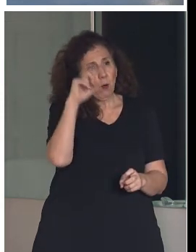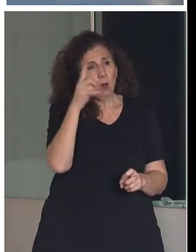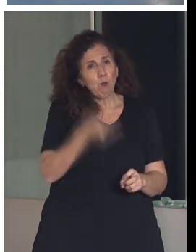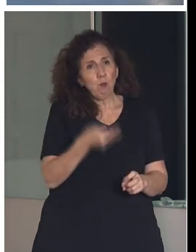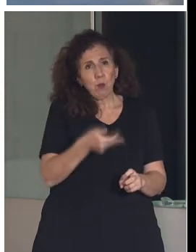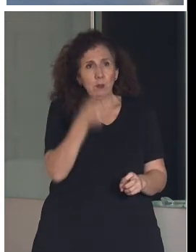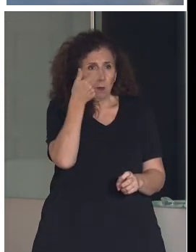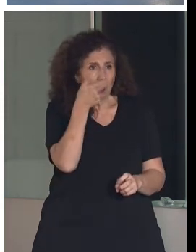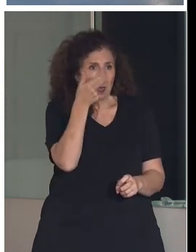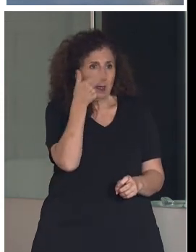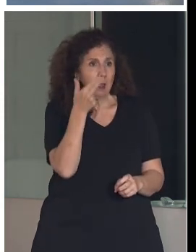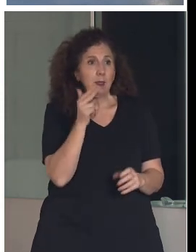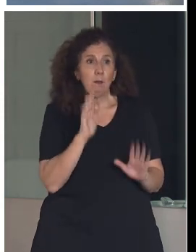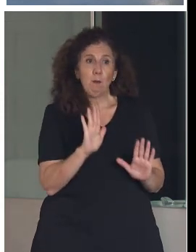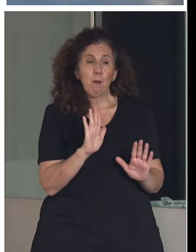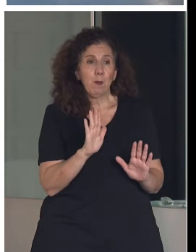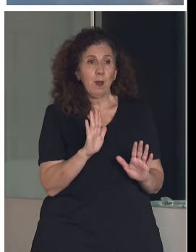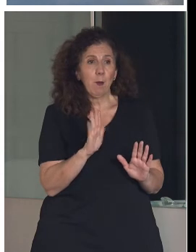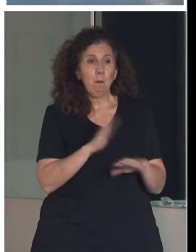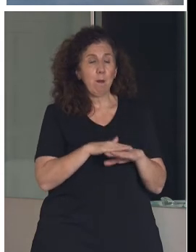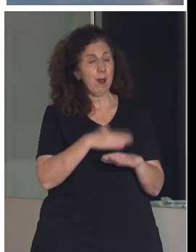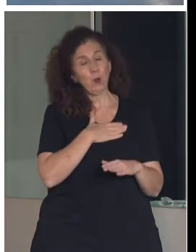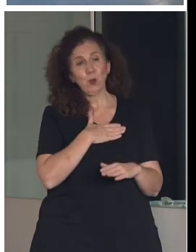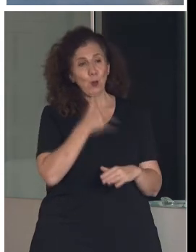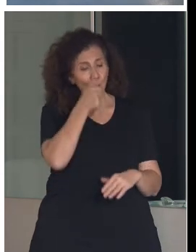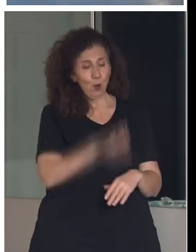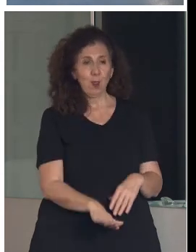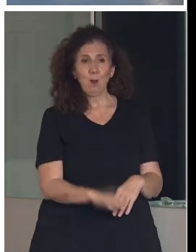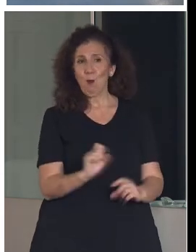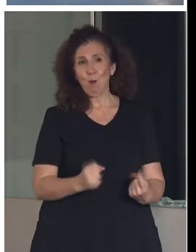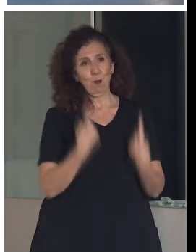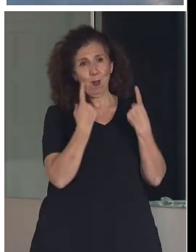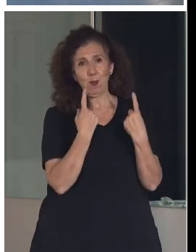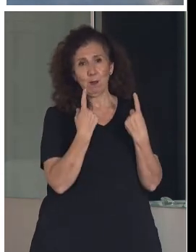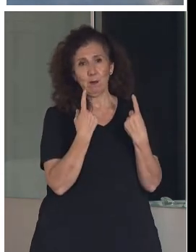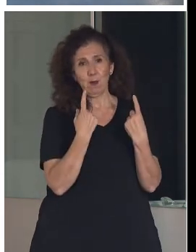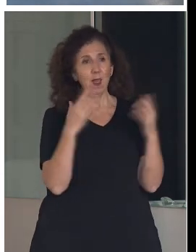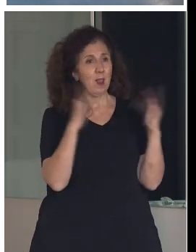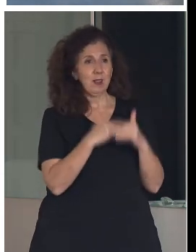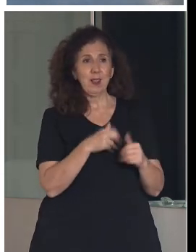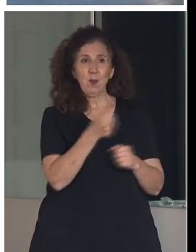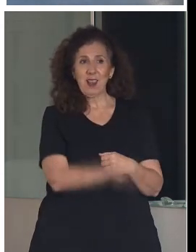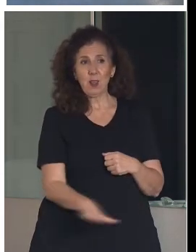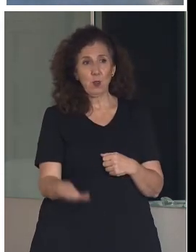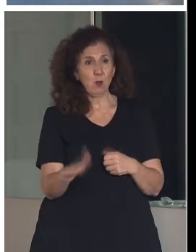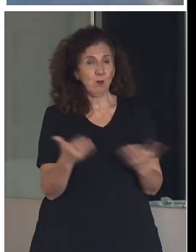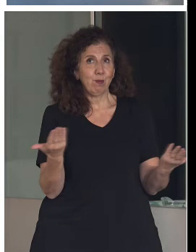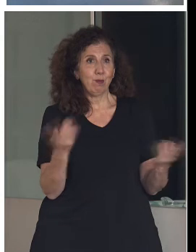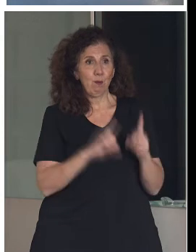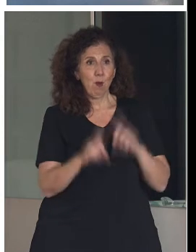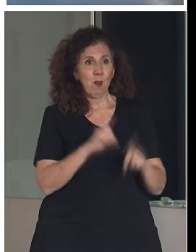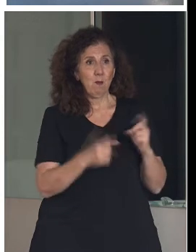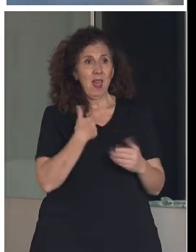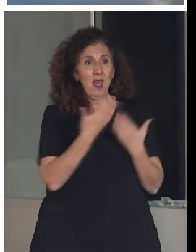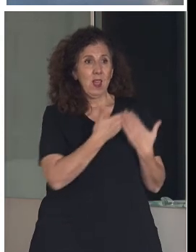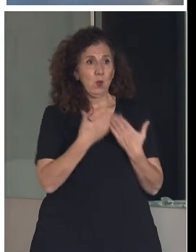pero es que nosotros, para nosotros, los niños son los primeros. Sin niños, las escuelas rurales donde estamos trabajando tienen seis